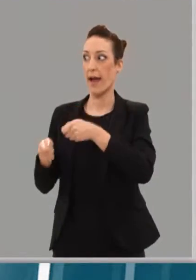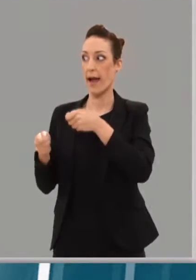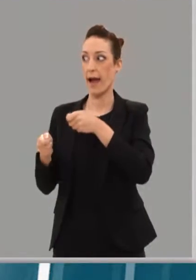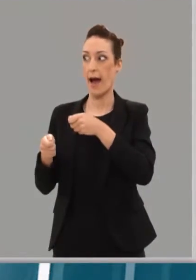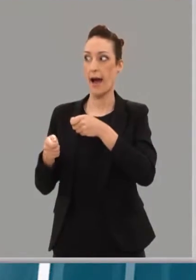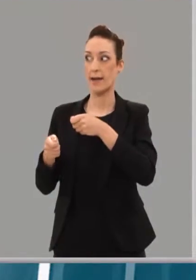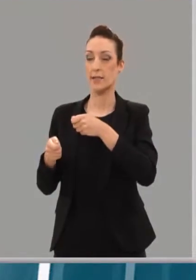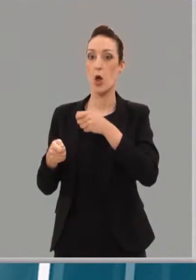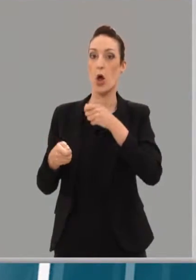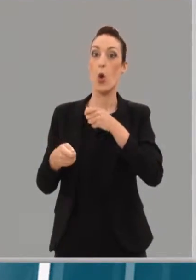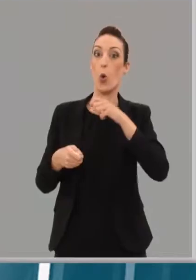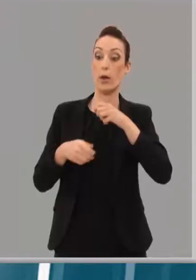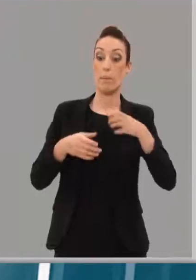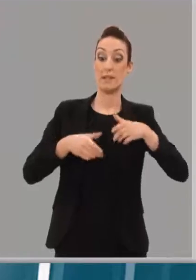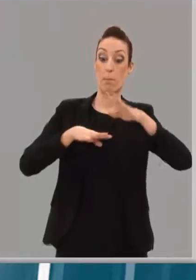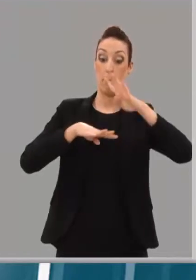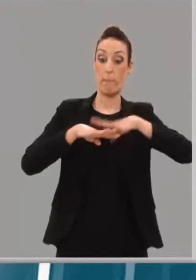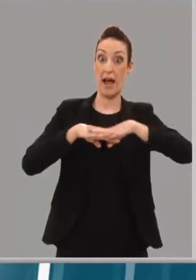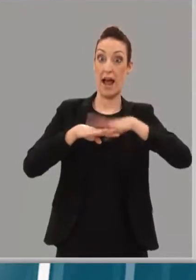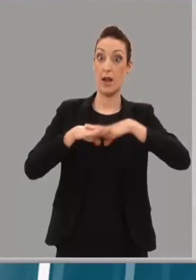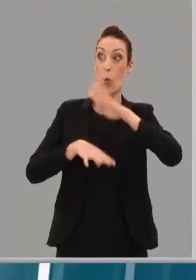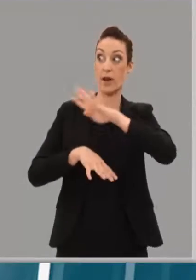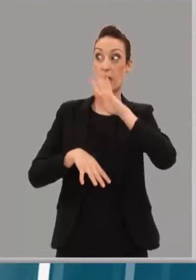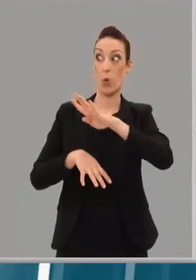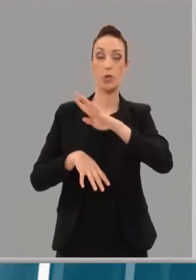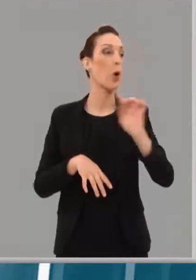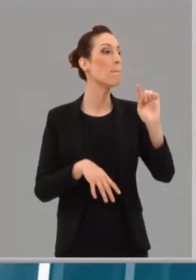44. Y de separarlos. Hacemos primero el pan.